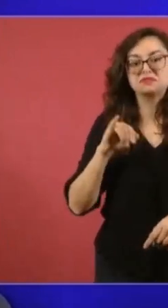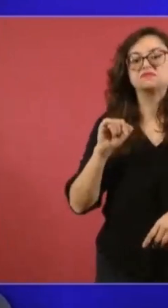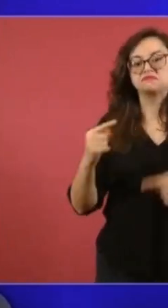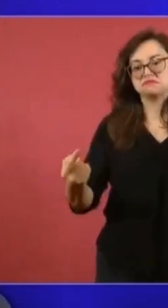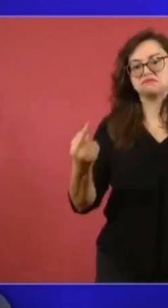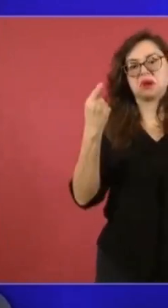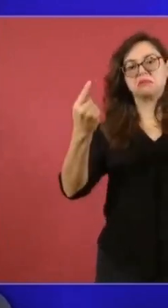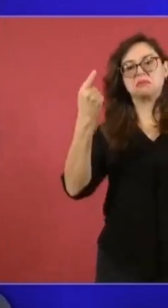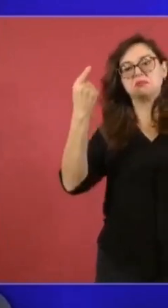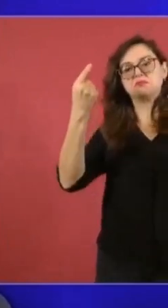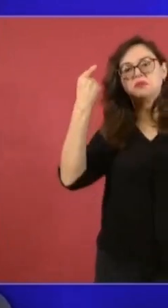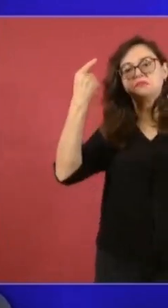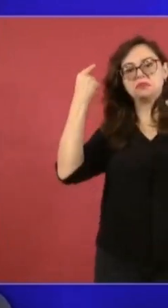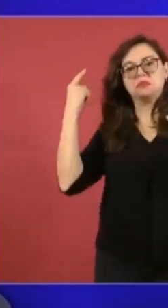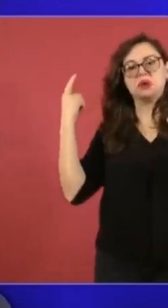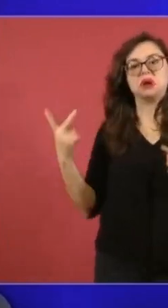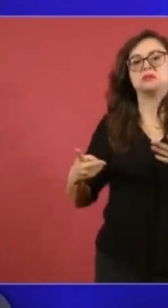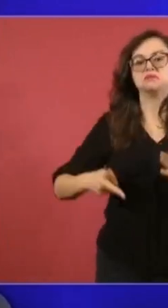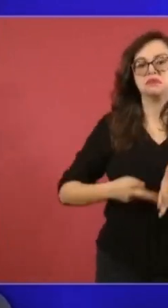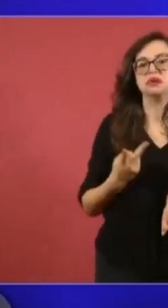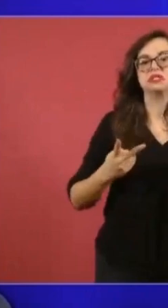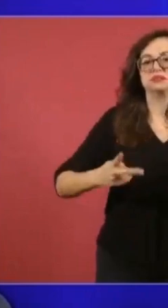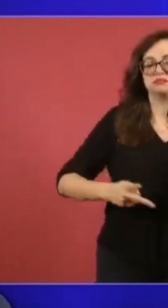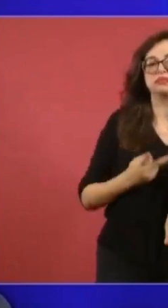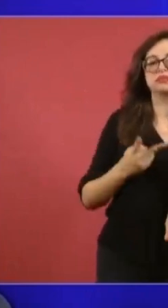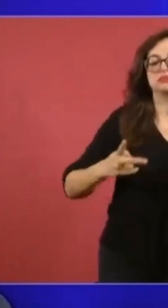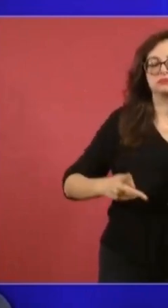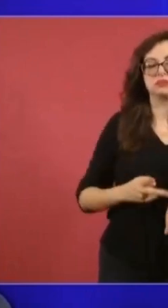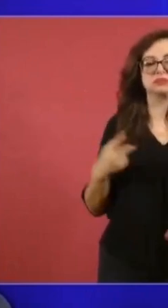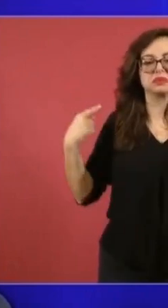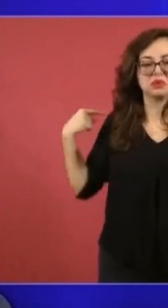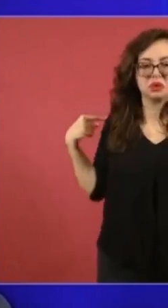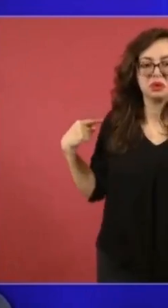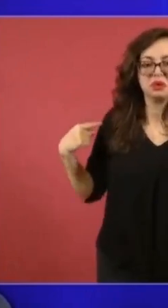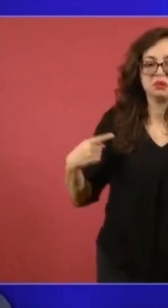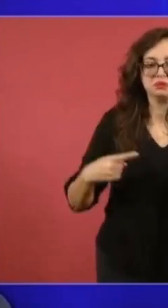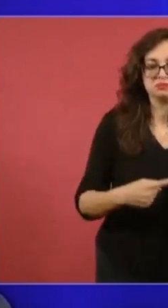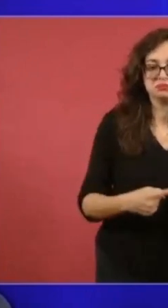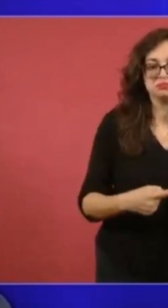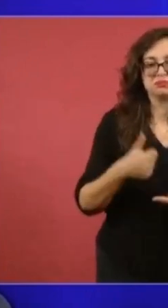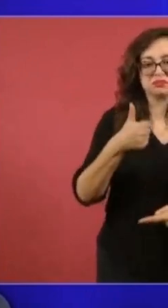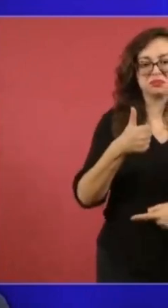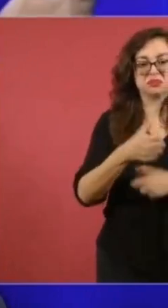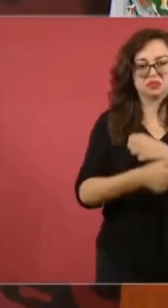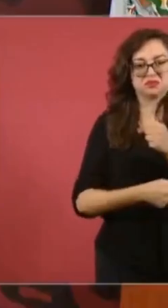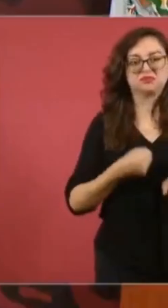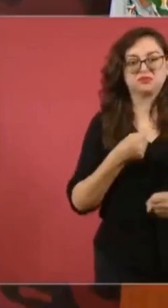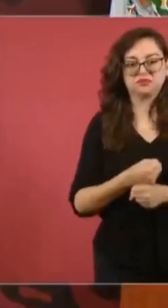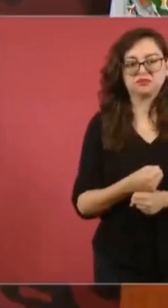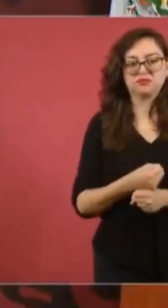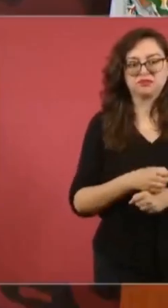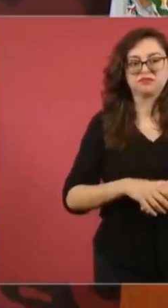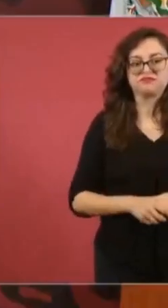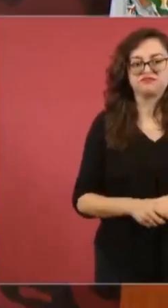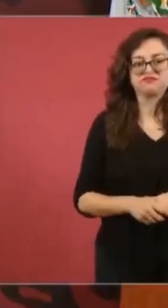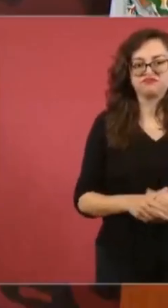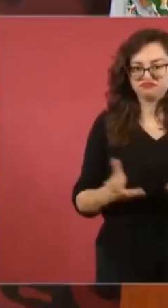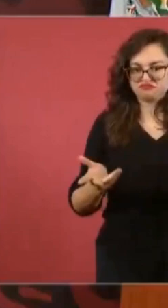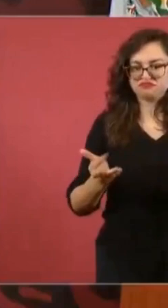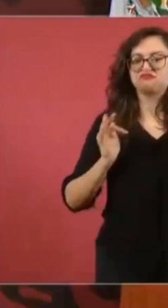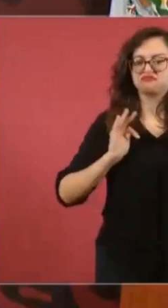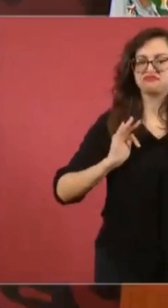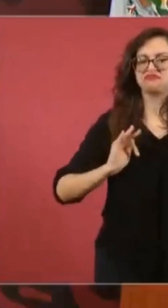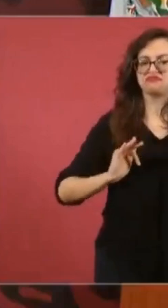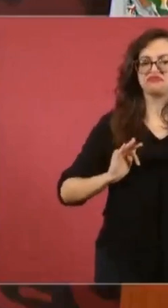insultó sistemáticamente durante seis años. Y aquí estamos, tranquilos,